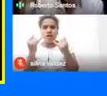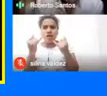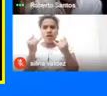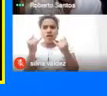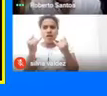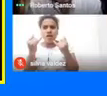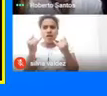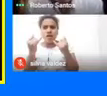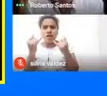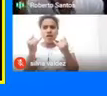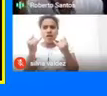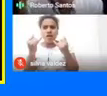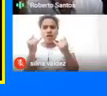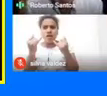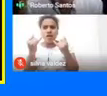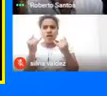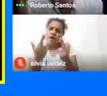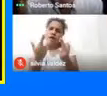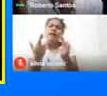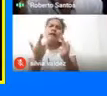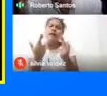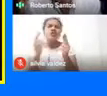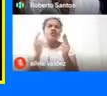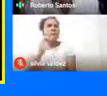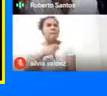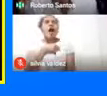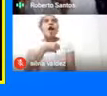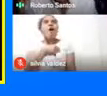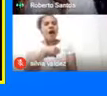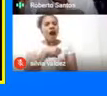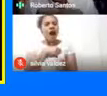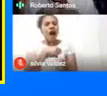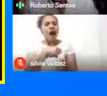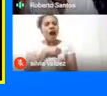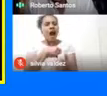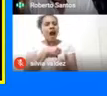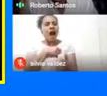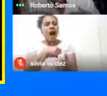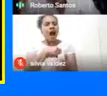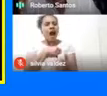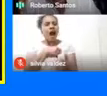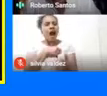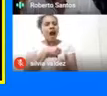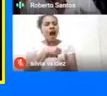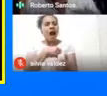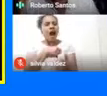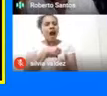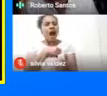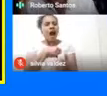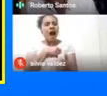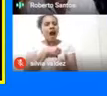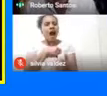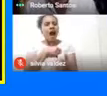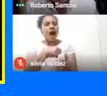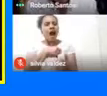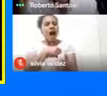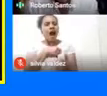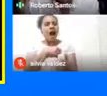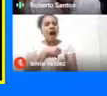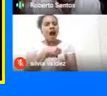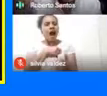Algo De De esas venas Que tenemos Que llevamos Dentro Eso Que